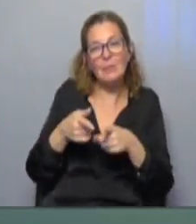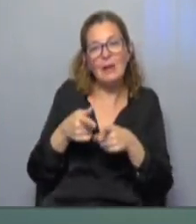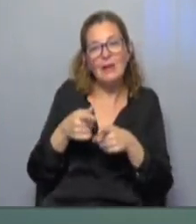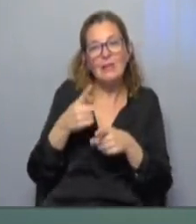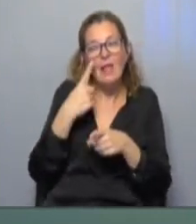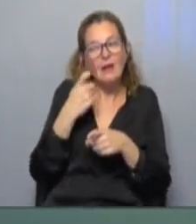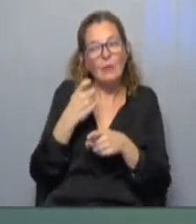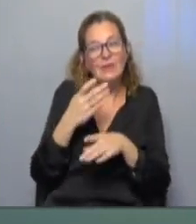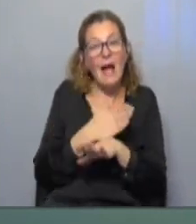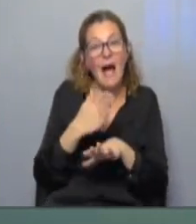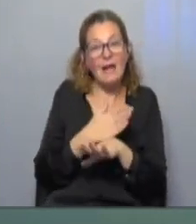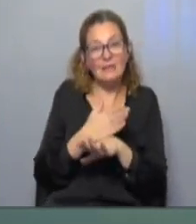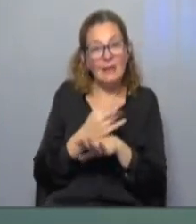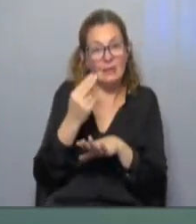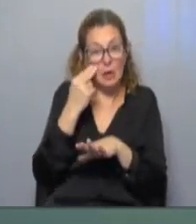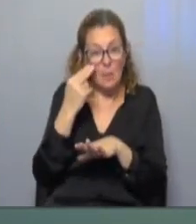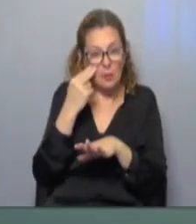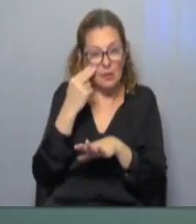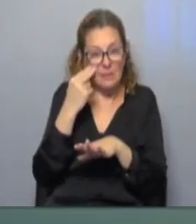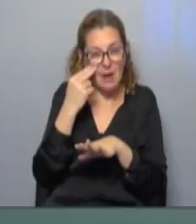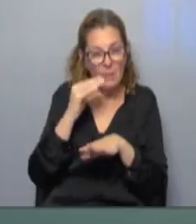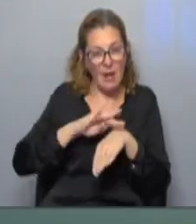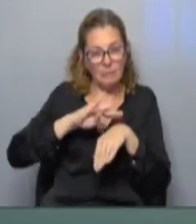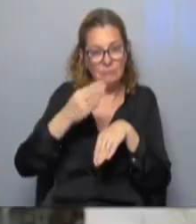detección temprana de los problemas de fecundidad